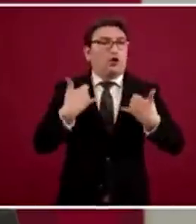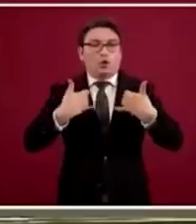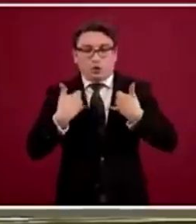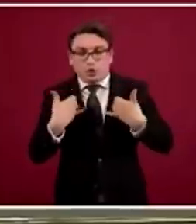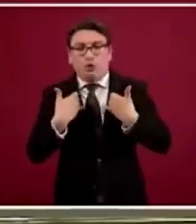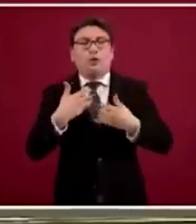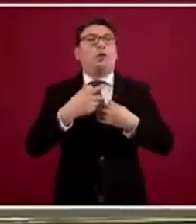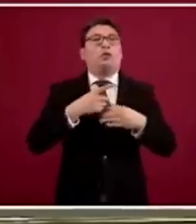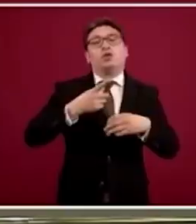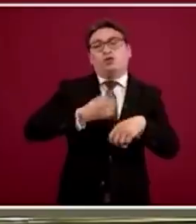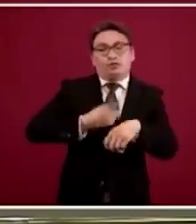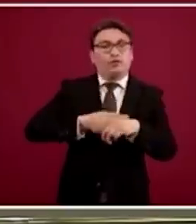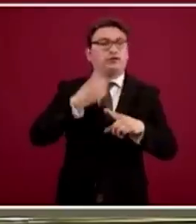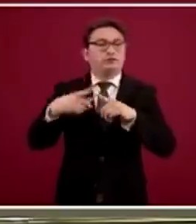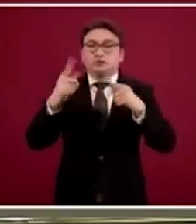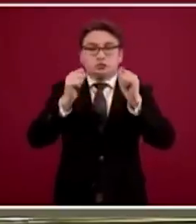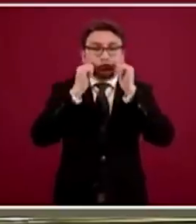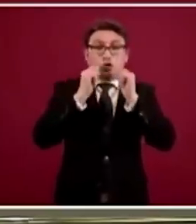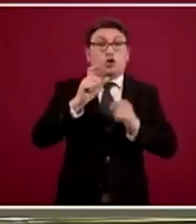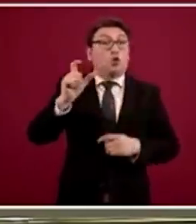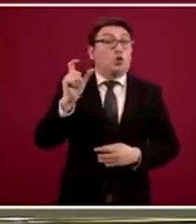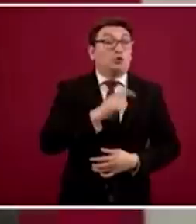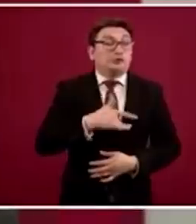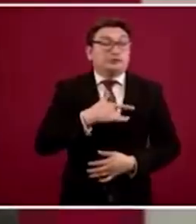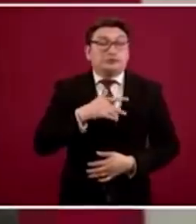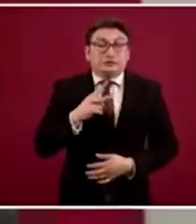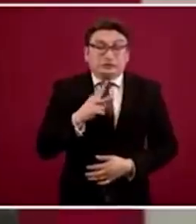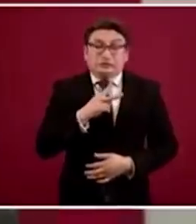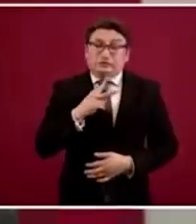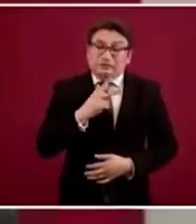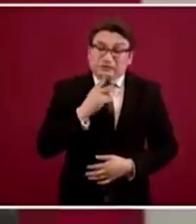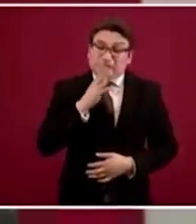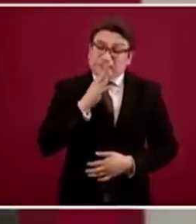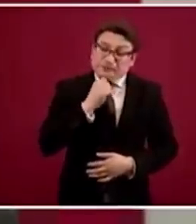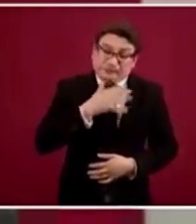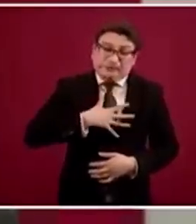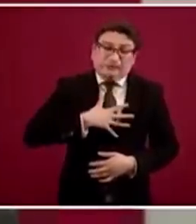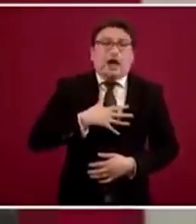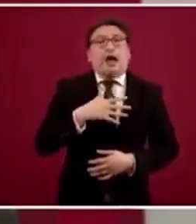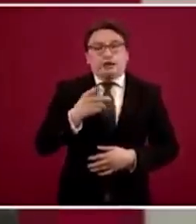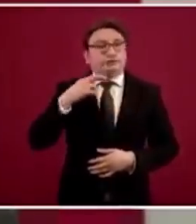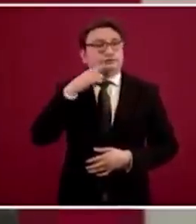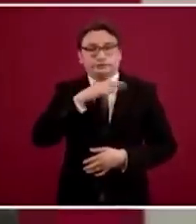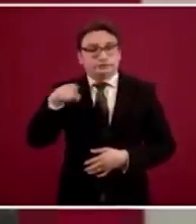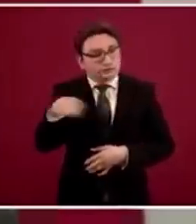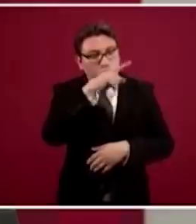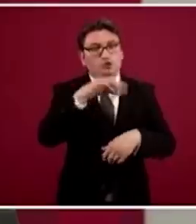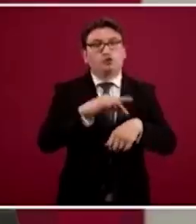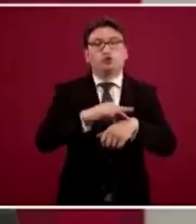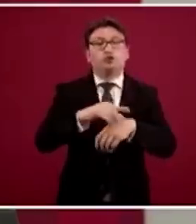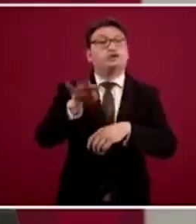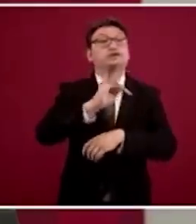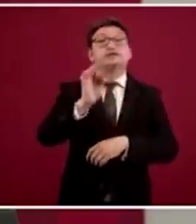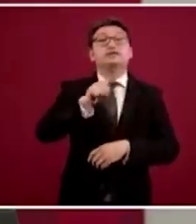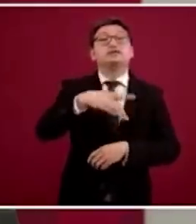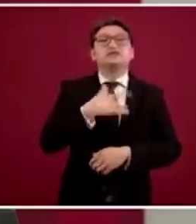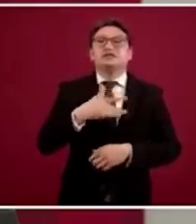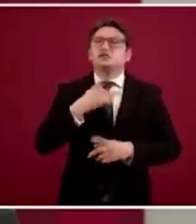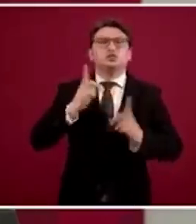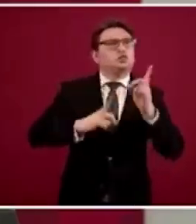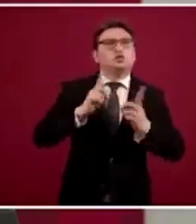si presentara dificultad respiratoria, debe acudir a atención médica. Si tiene dudas de dónde